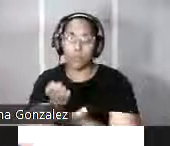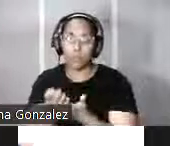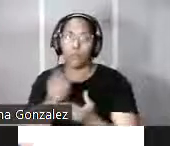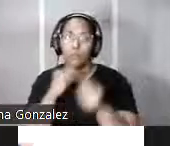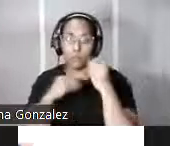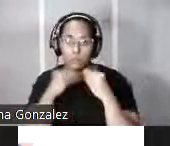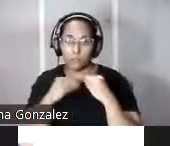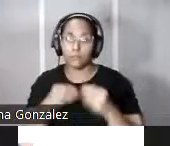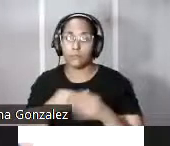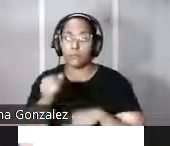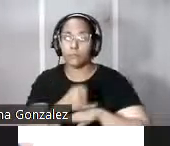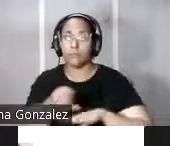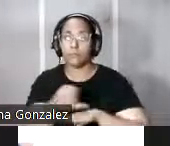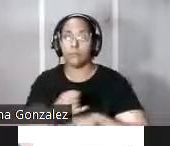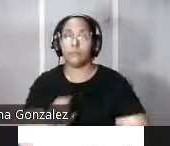la isla